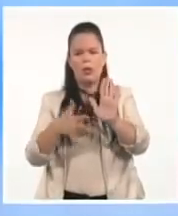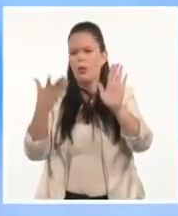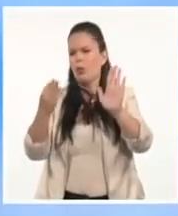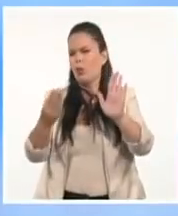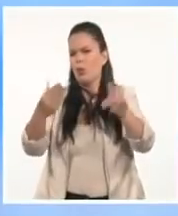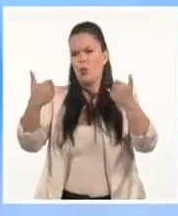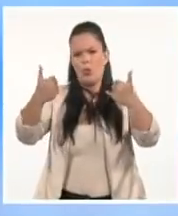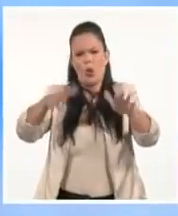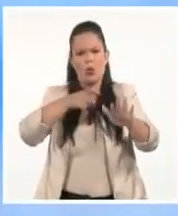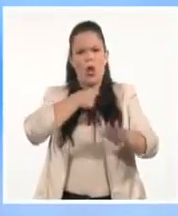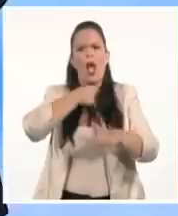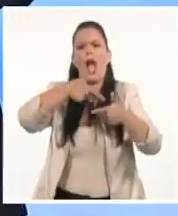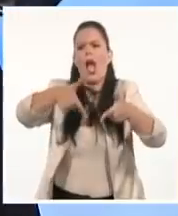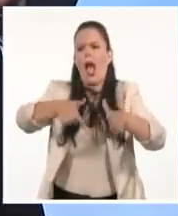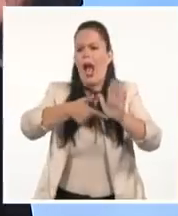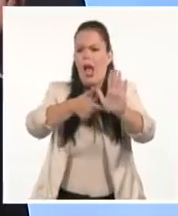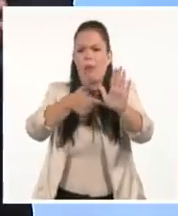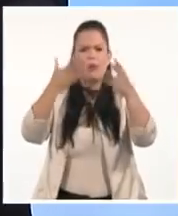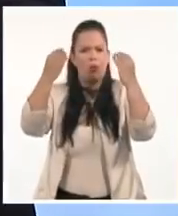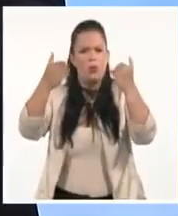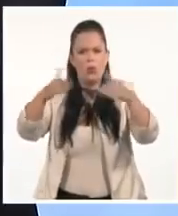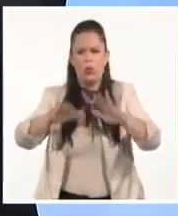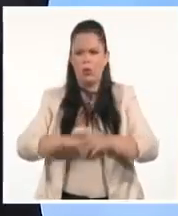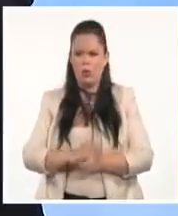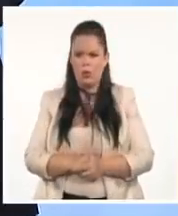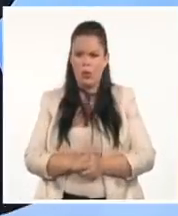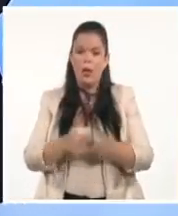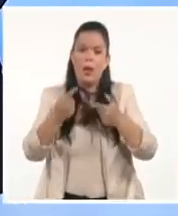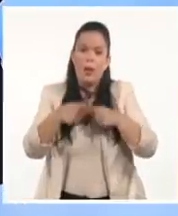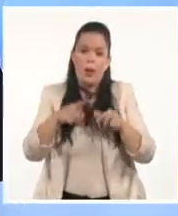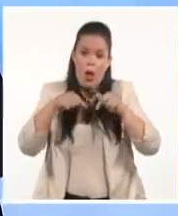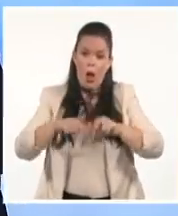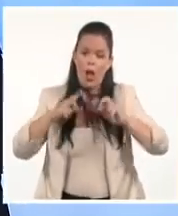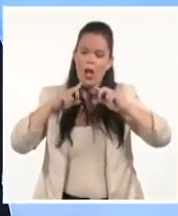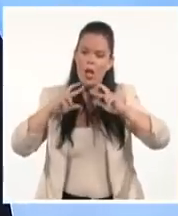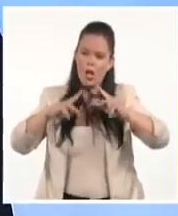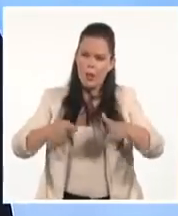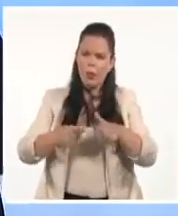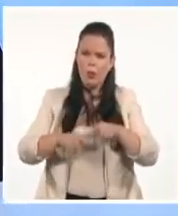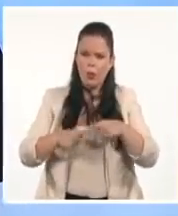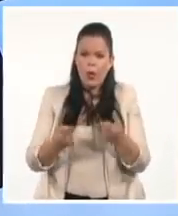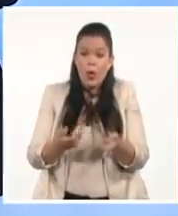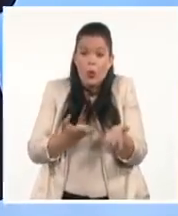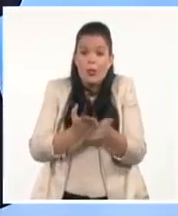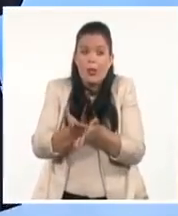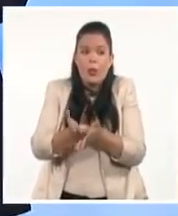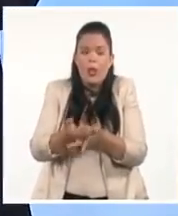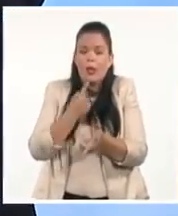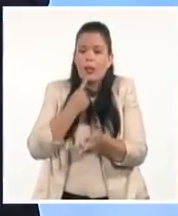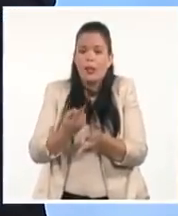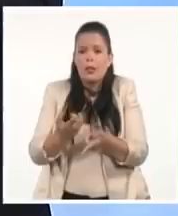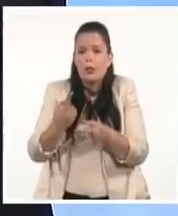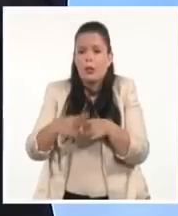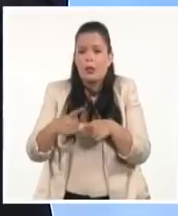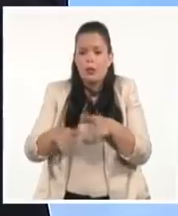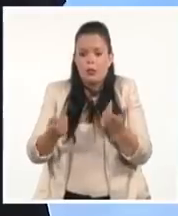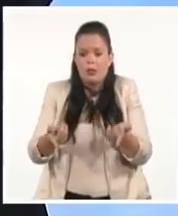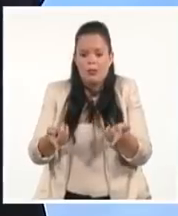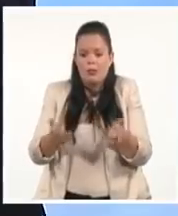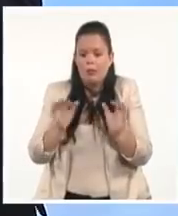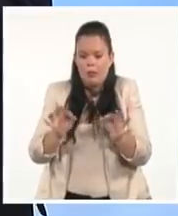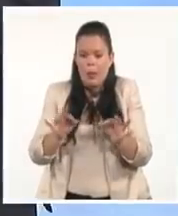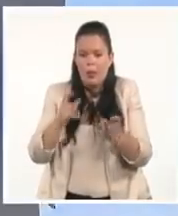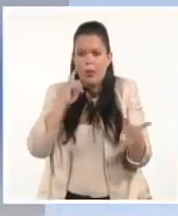pero voy de nuevo con el mismo ejemplo que vimos hace unos minutos, porque nos siguen comentando, porque es realmente impactante que ocurran cosas como esta.